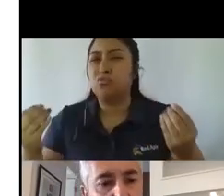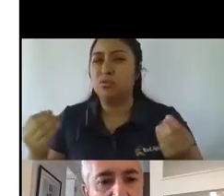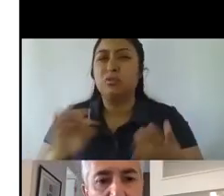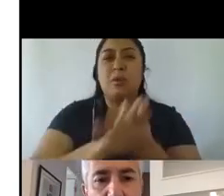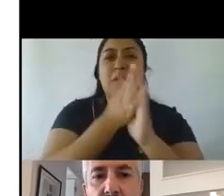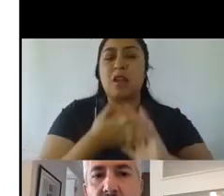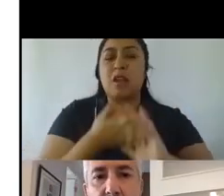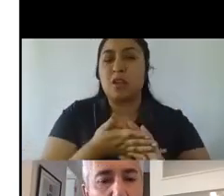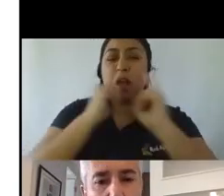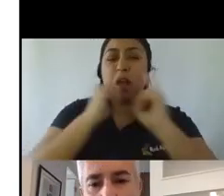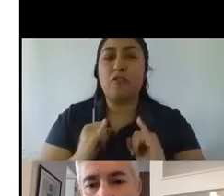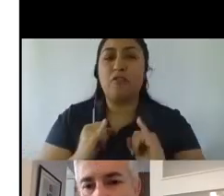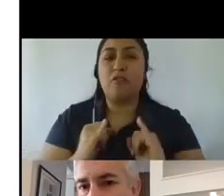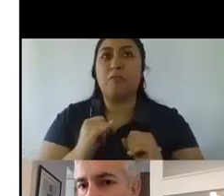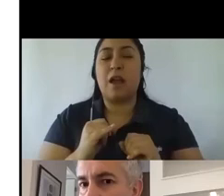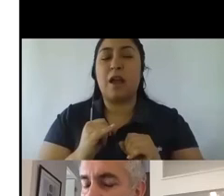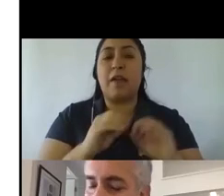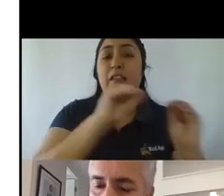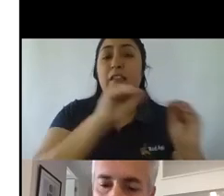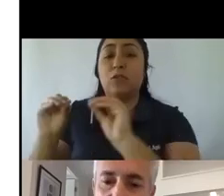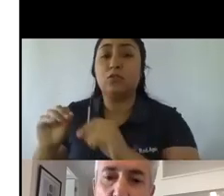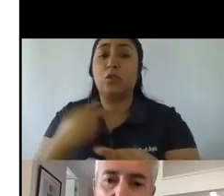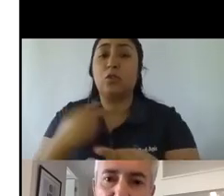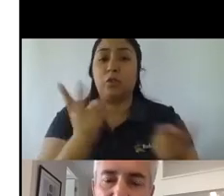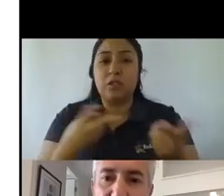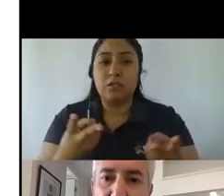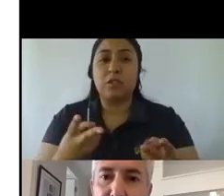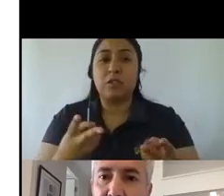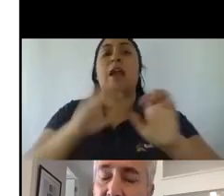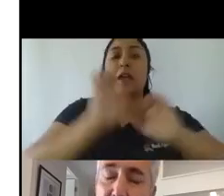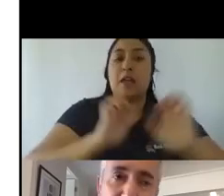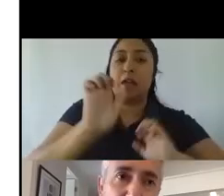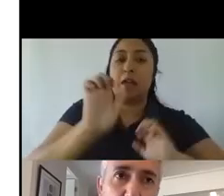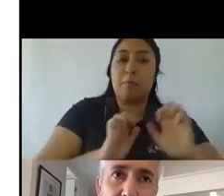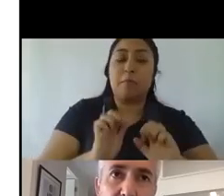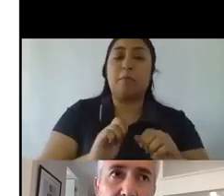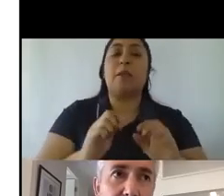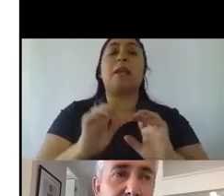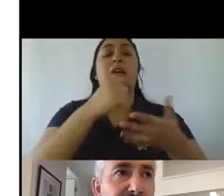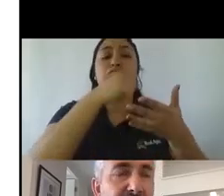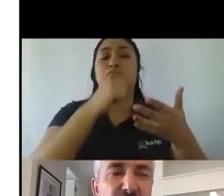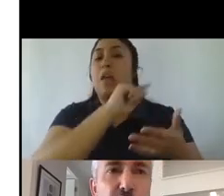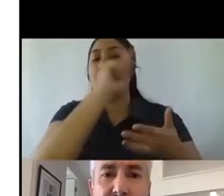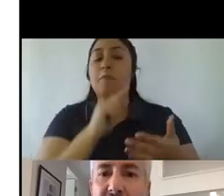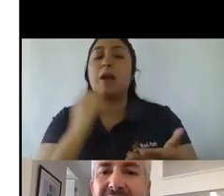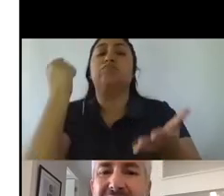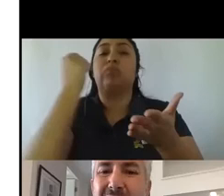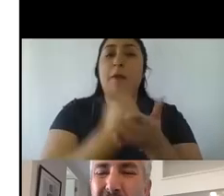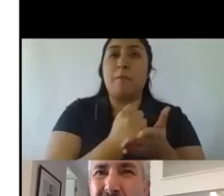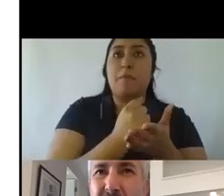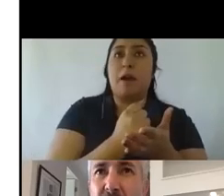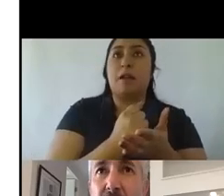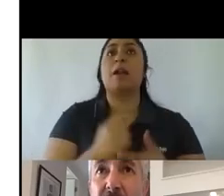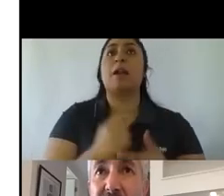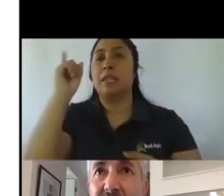publicitaria, las consultoras, los medios, las agencias, obviamente las marcas. Las marcas tuvieron la dificultad de no